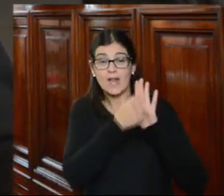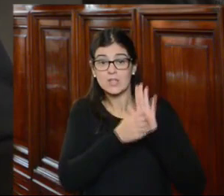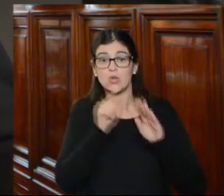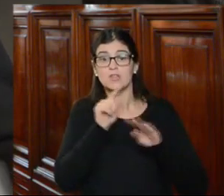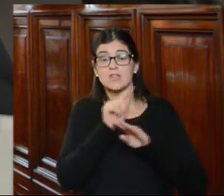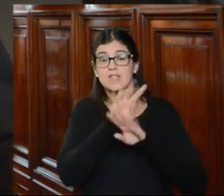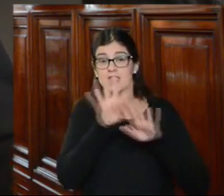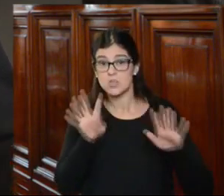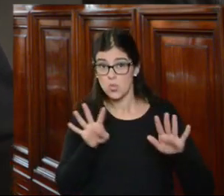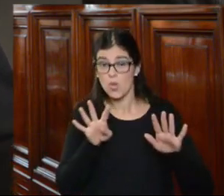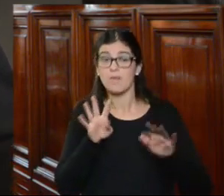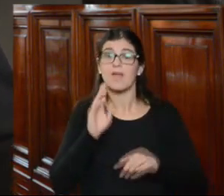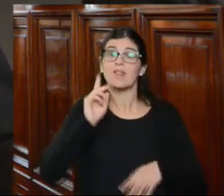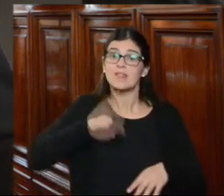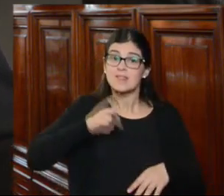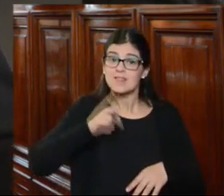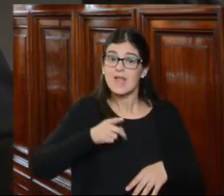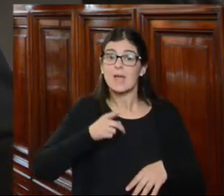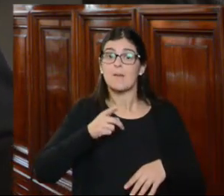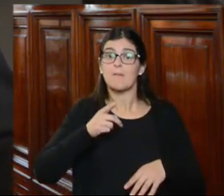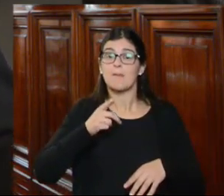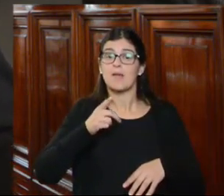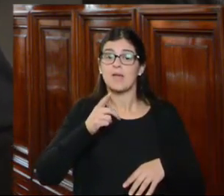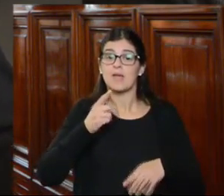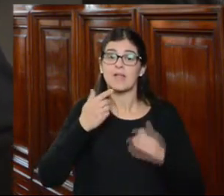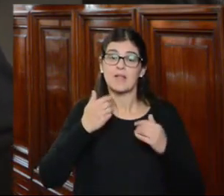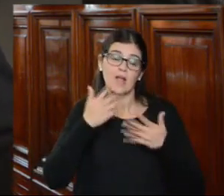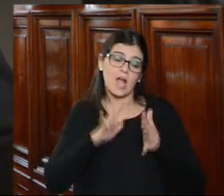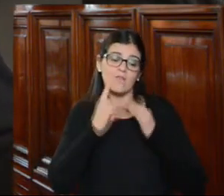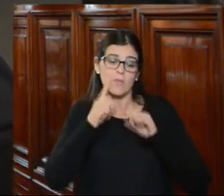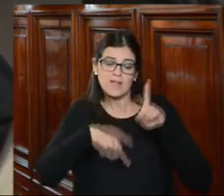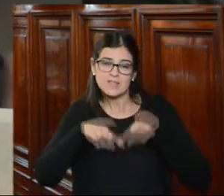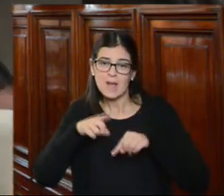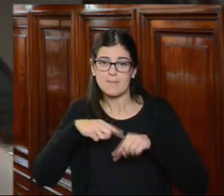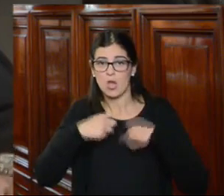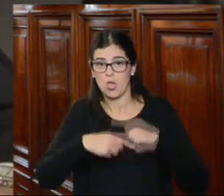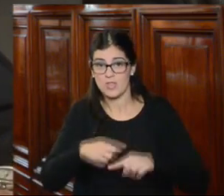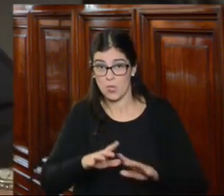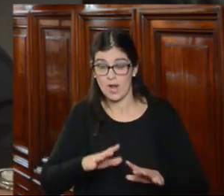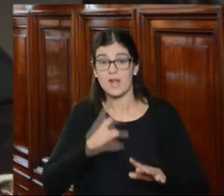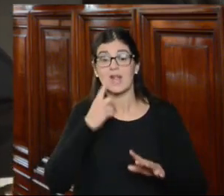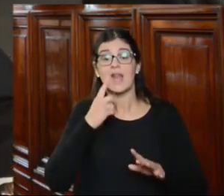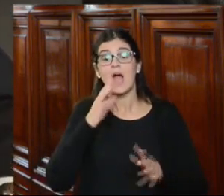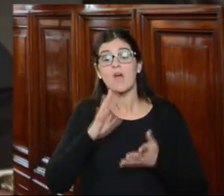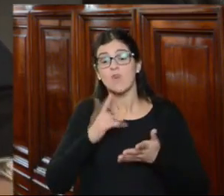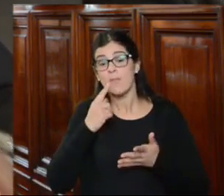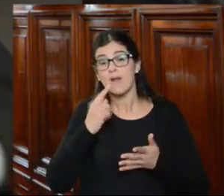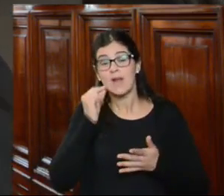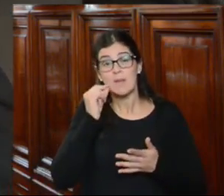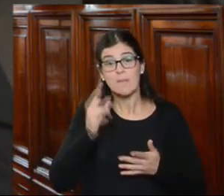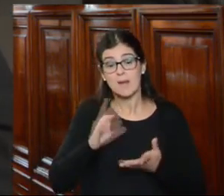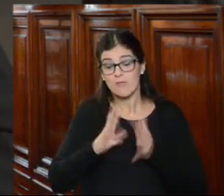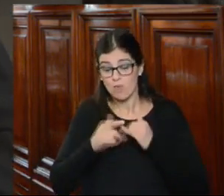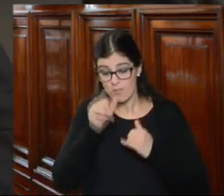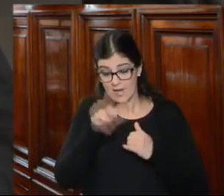19 debe inhibirse de continuar el trámite la competencia de la institución nacional de derechos